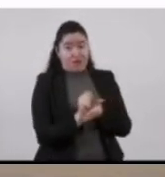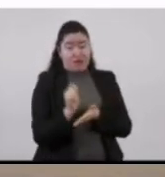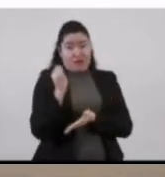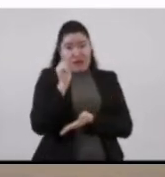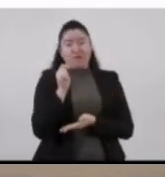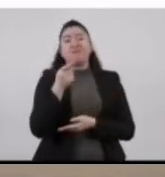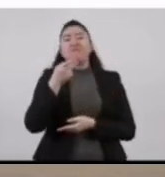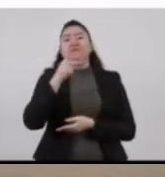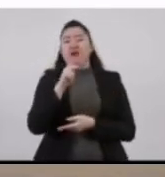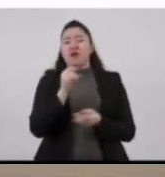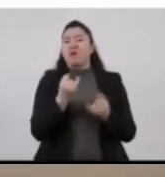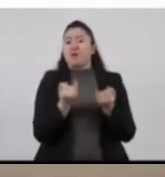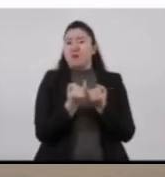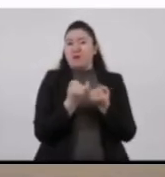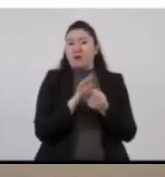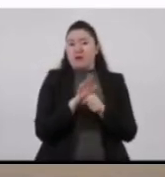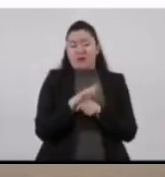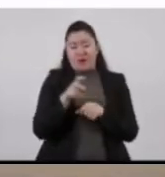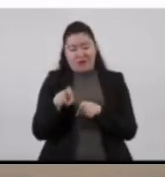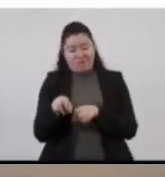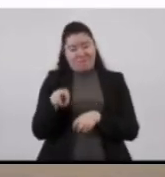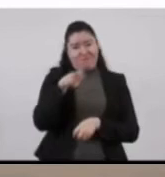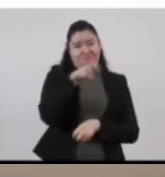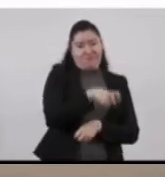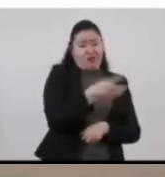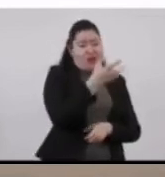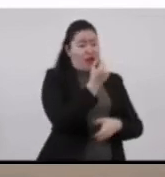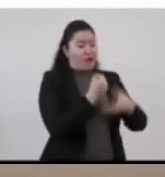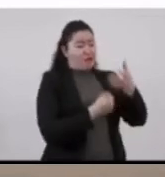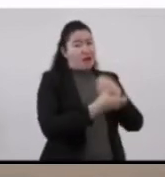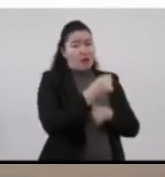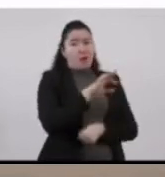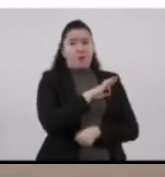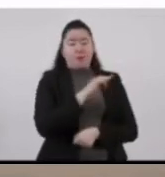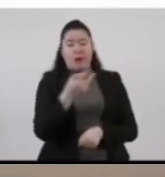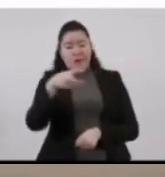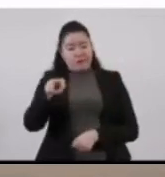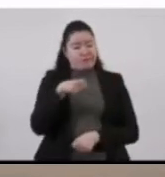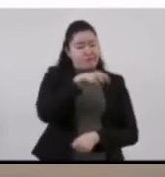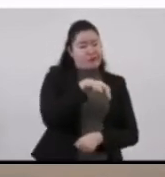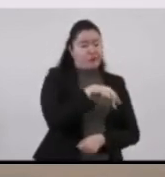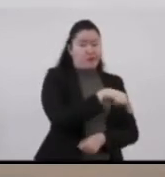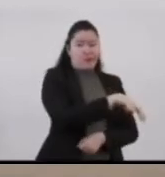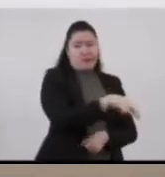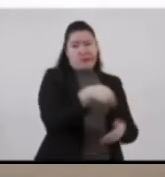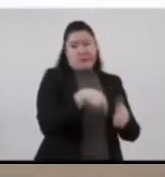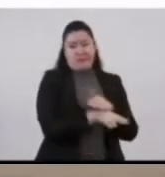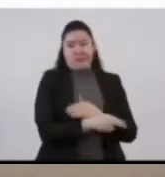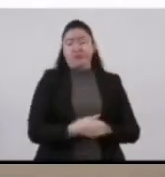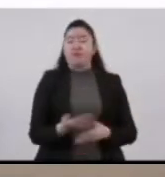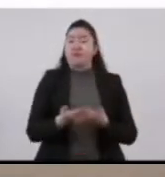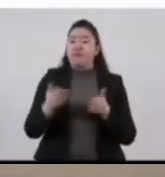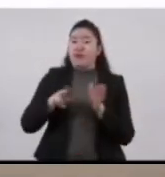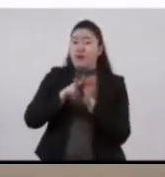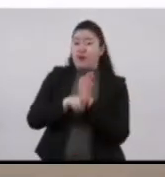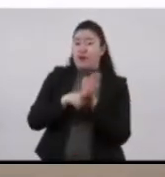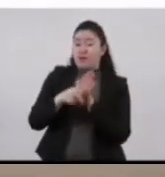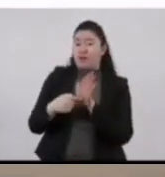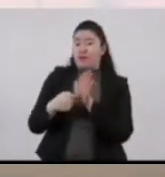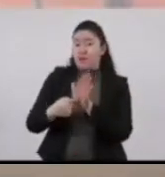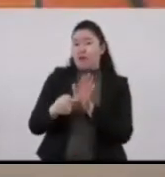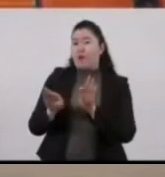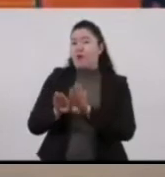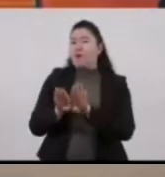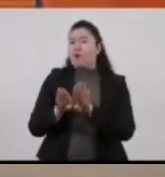Sin embargo, tenemos en Atláhuac una conexión que está funcionando en orden. Vamos a tener ahora un video de cómo está